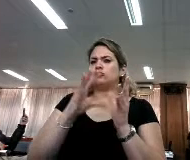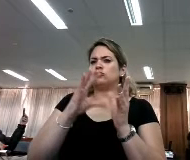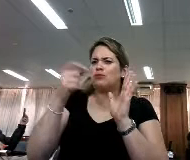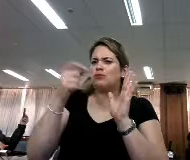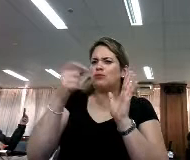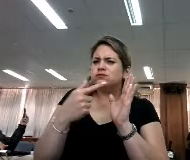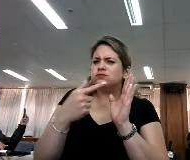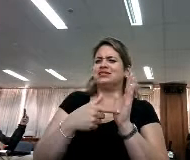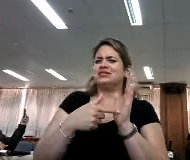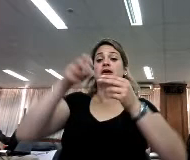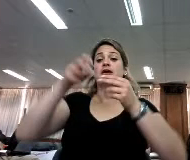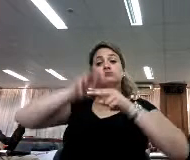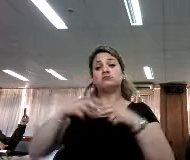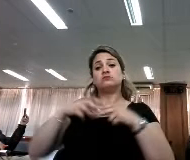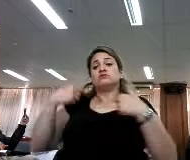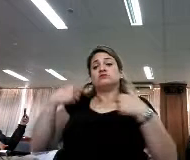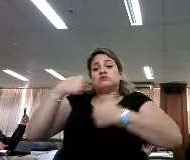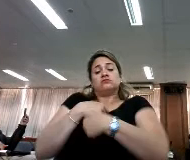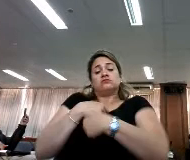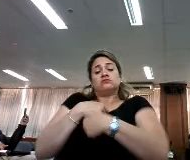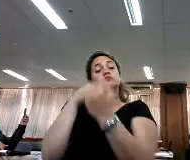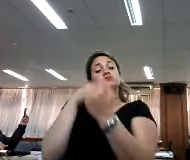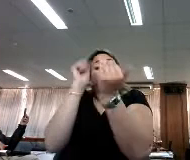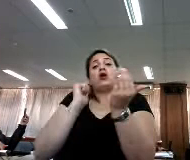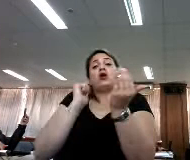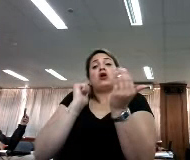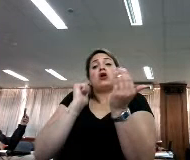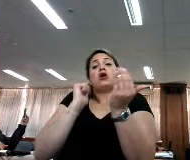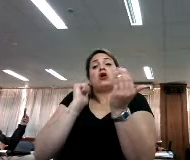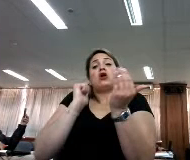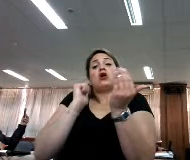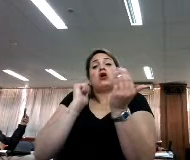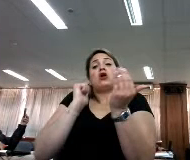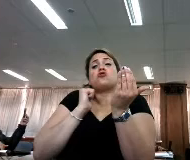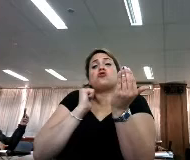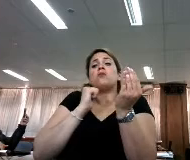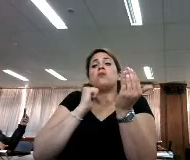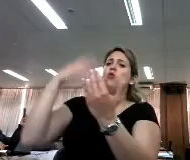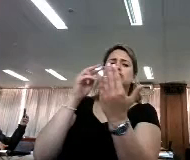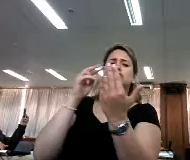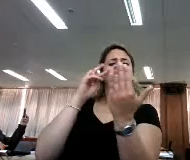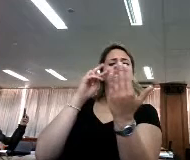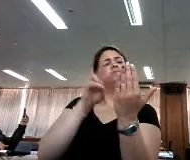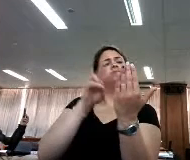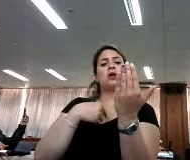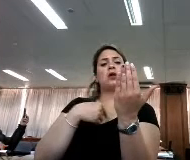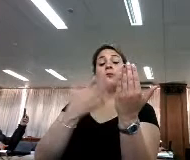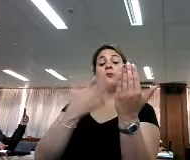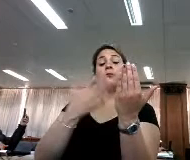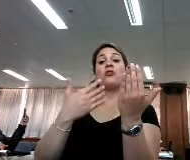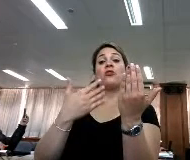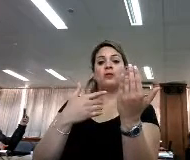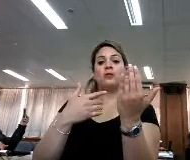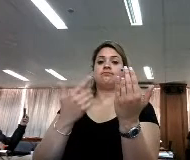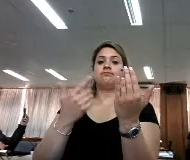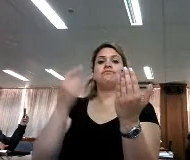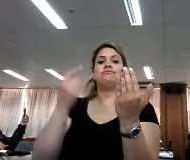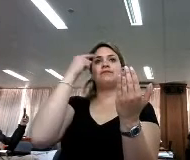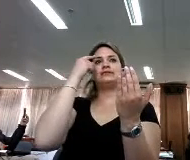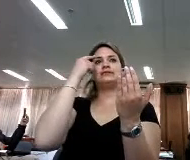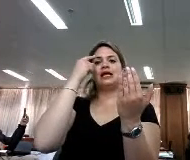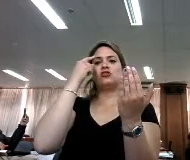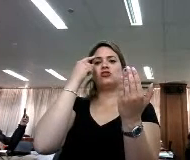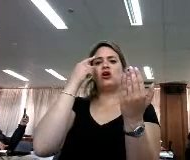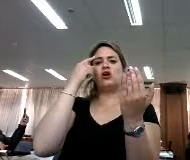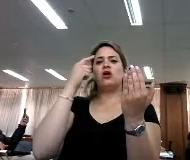bata sentado en un sillón con una ventana que le da la luz otoñal, de fondo un